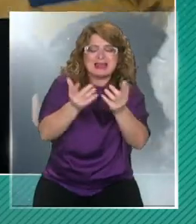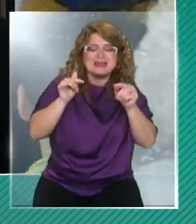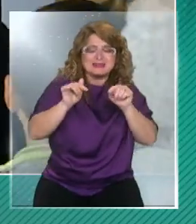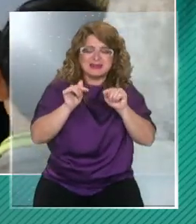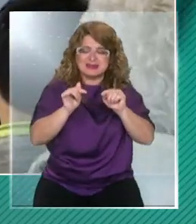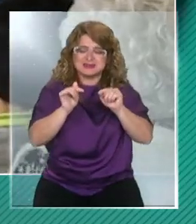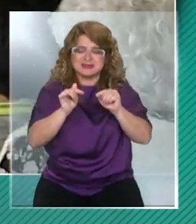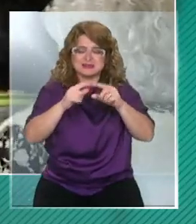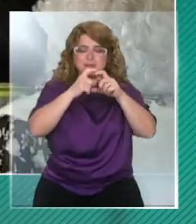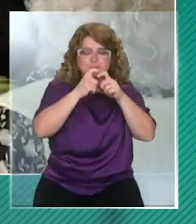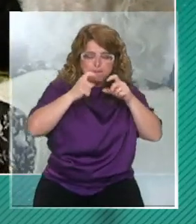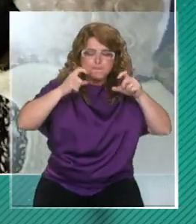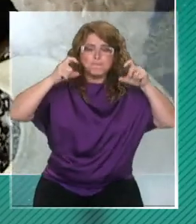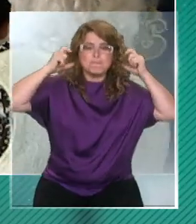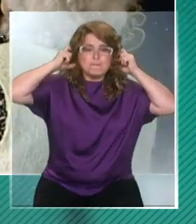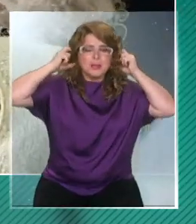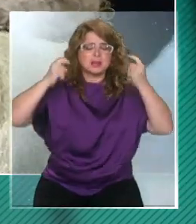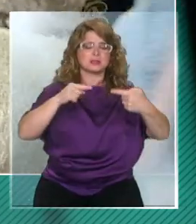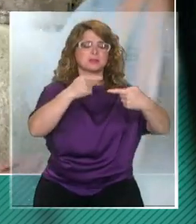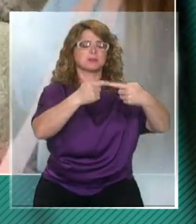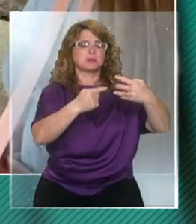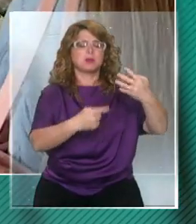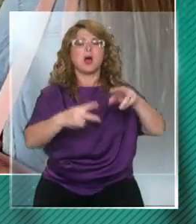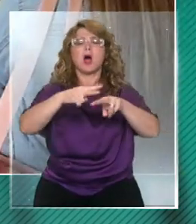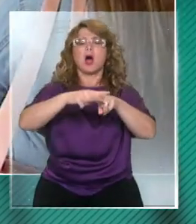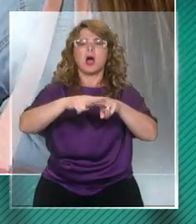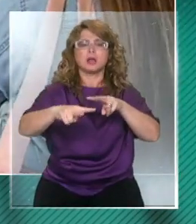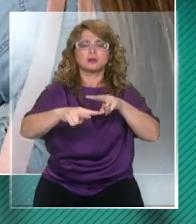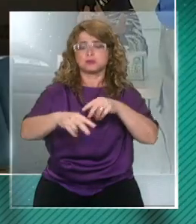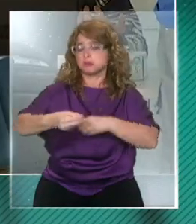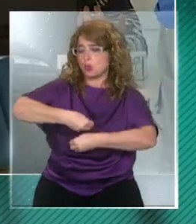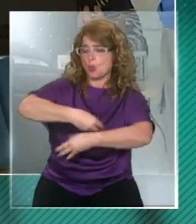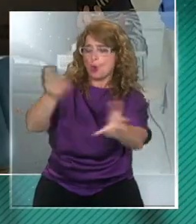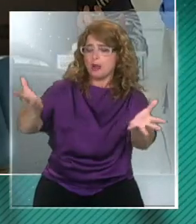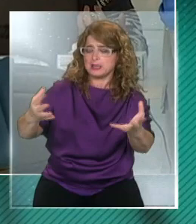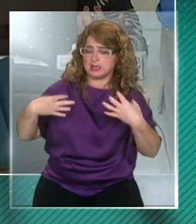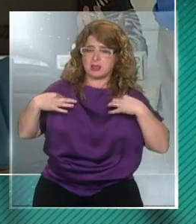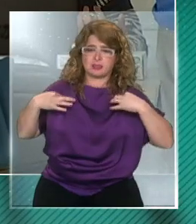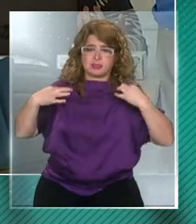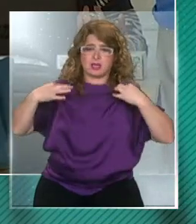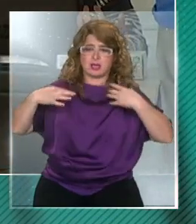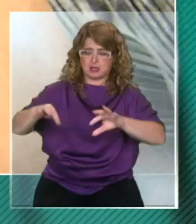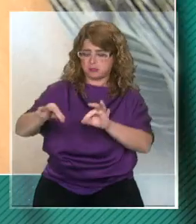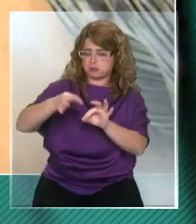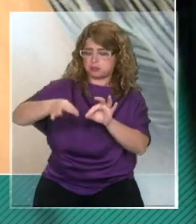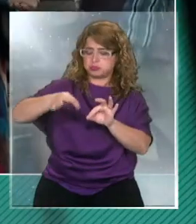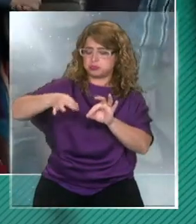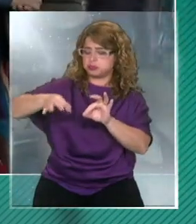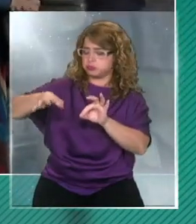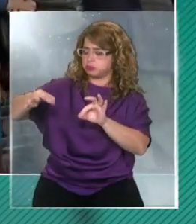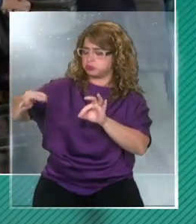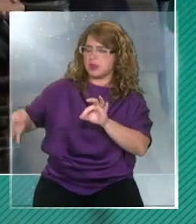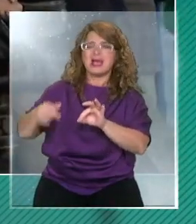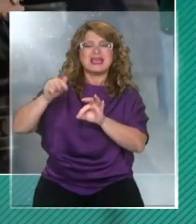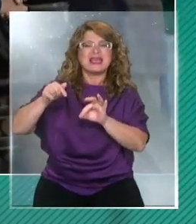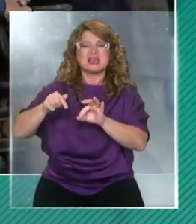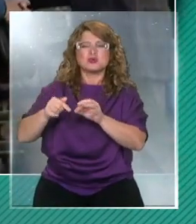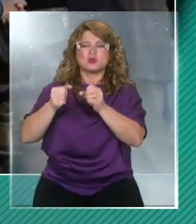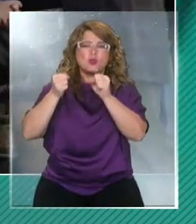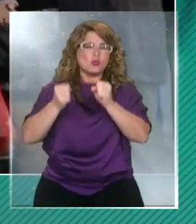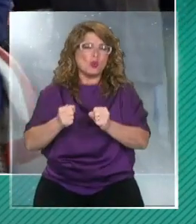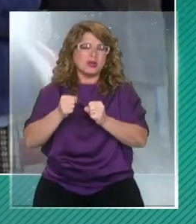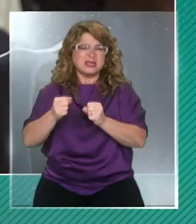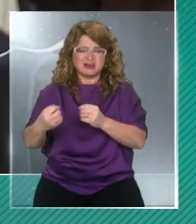confeccionada la mascarilla es muy importante porque si se confecciona con cualquier género, nosotros no tenemos ninguna certeza de cuál es la eficacia en la